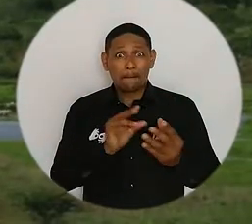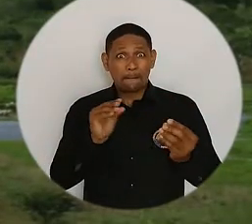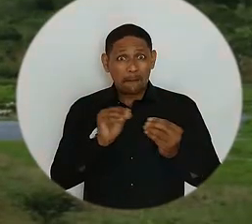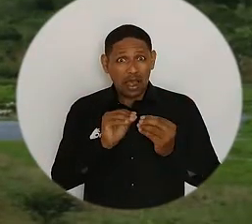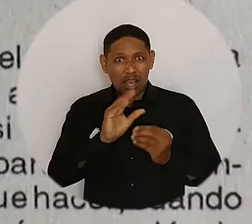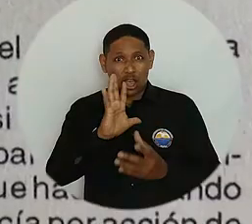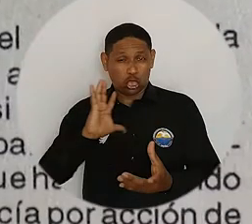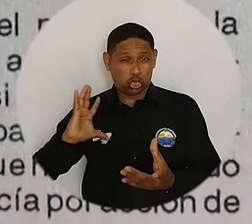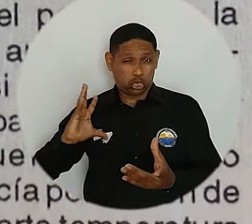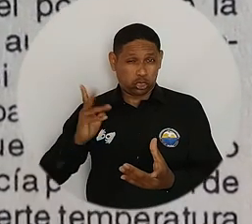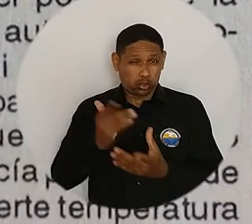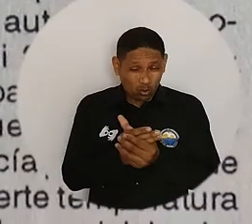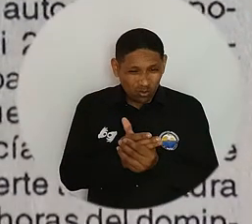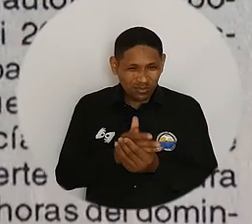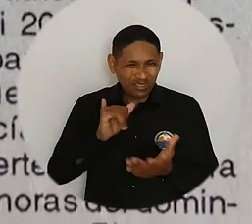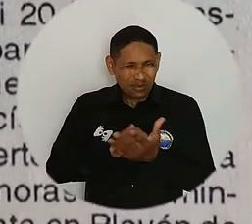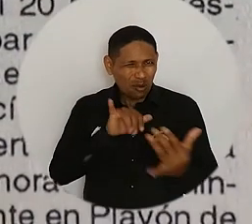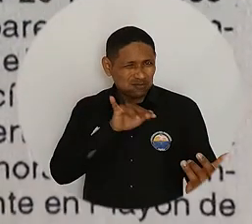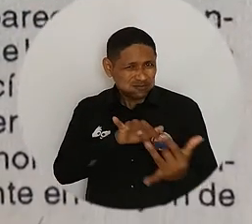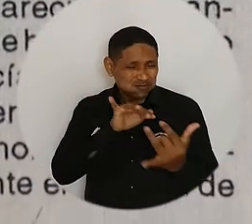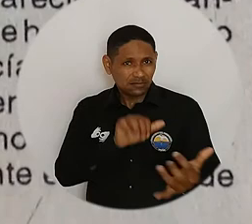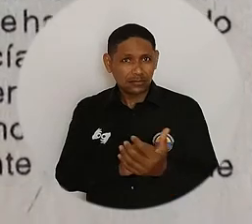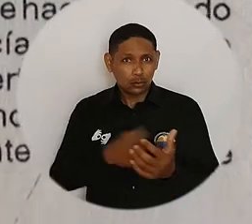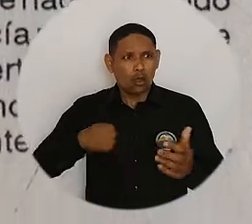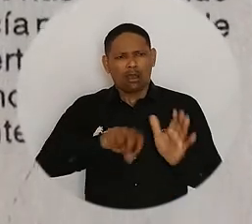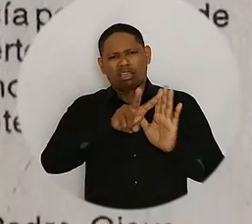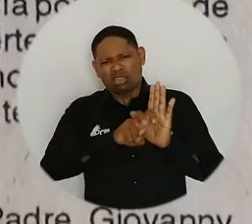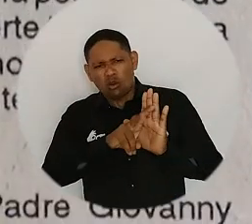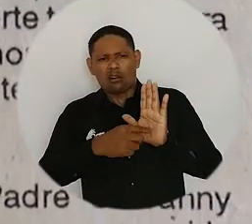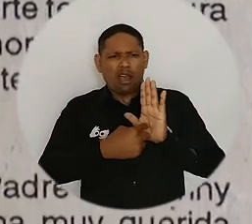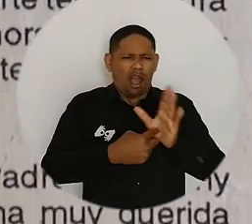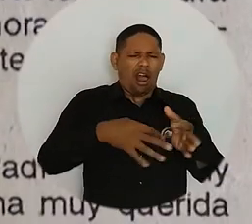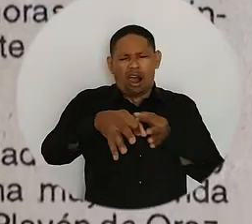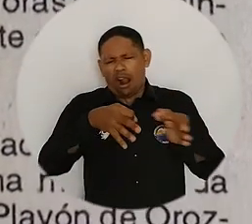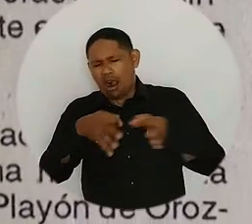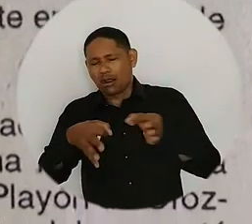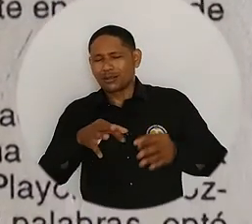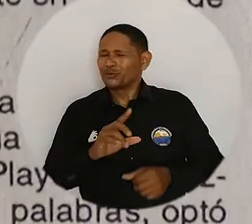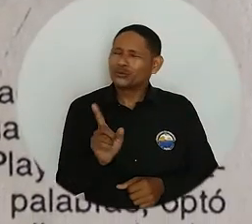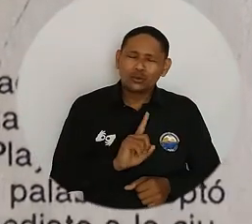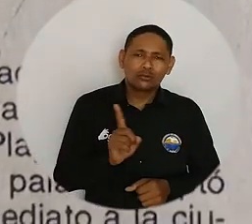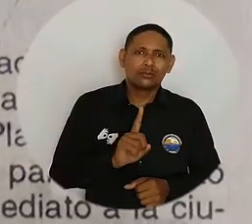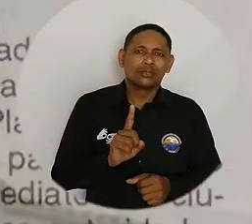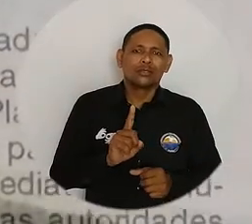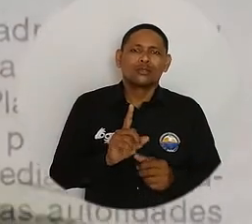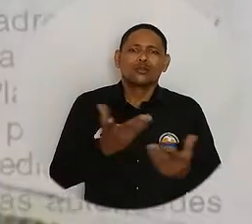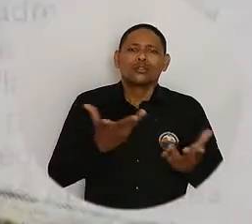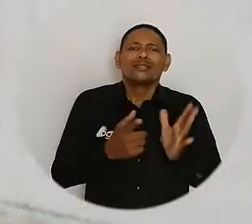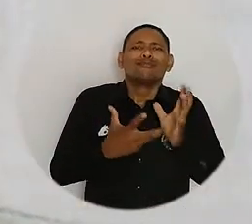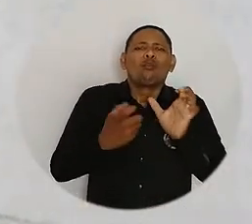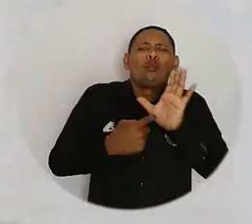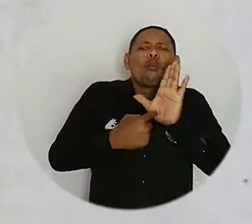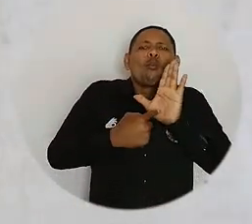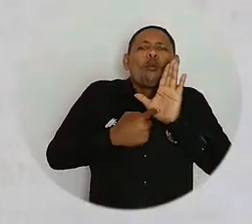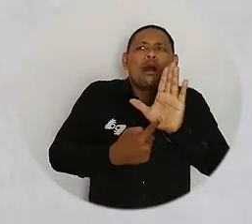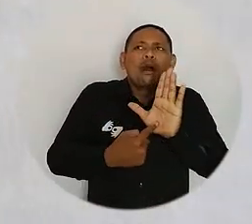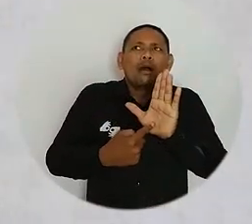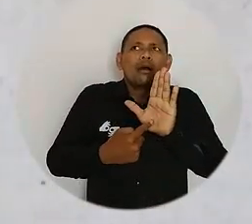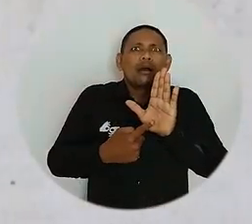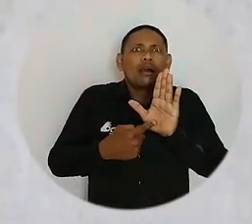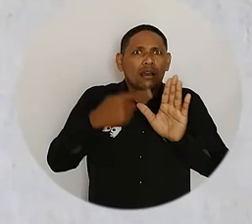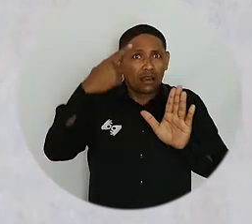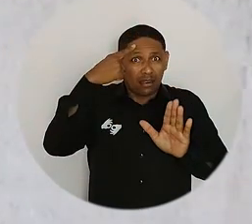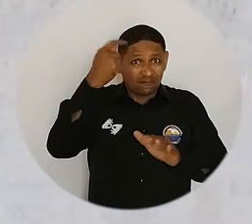documental sobre conflicto. En ningún momento busca teorizar sobre la violencia, lo que quiere ser parte de las